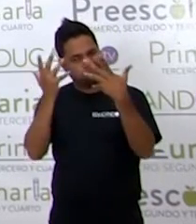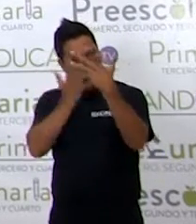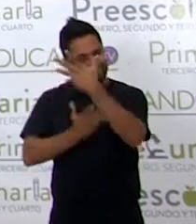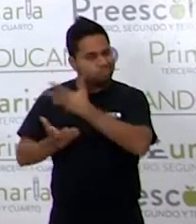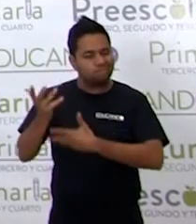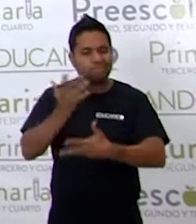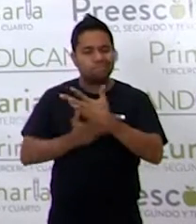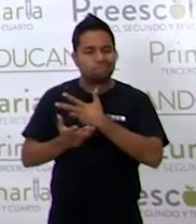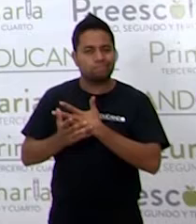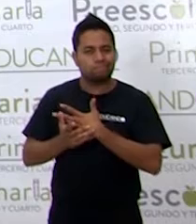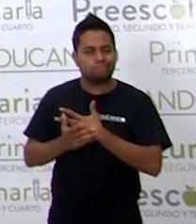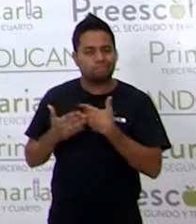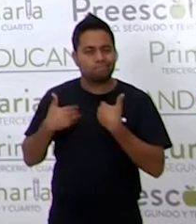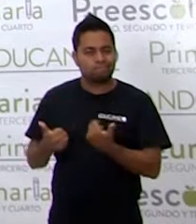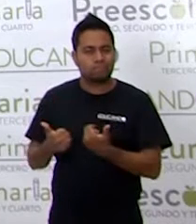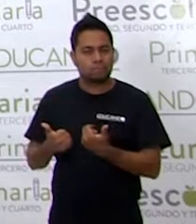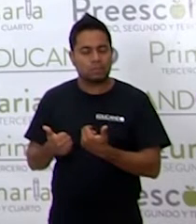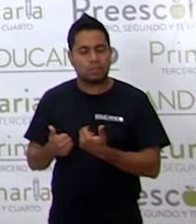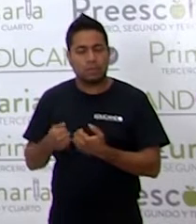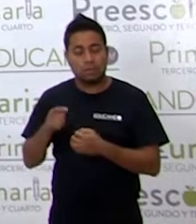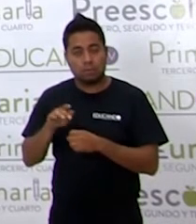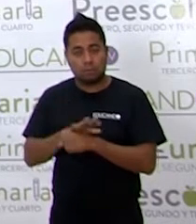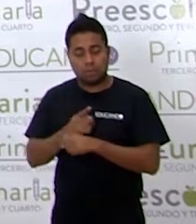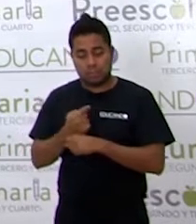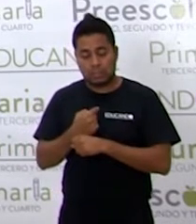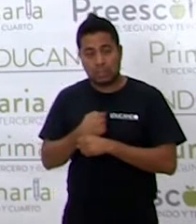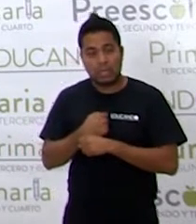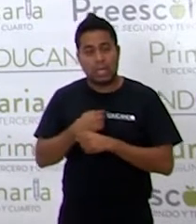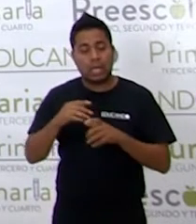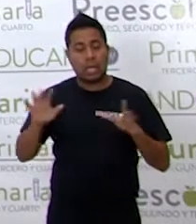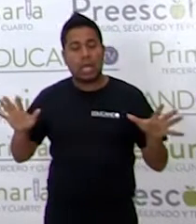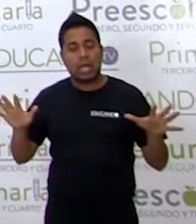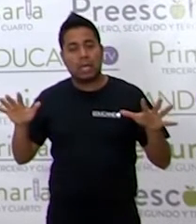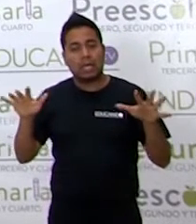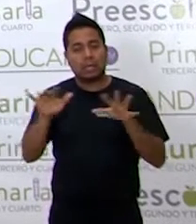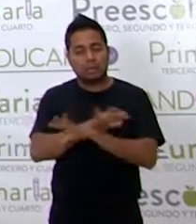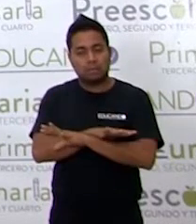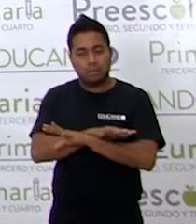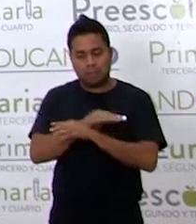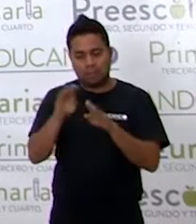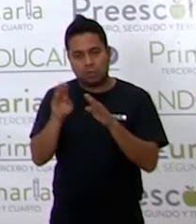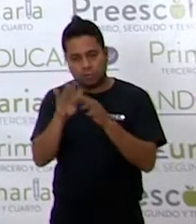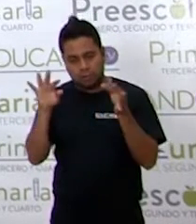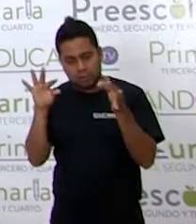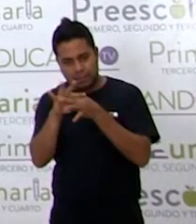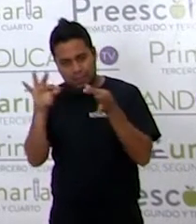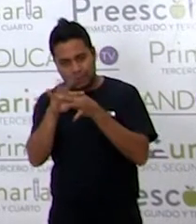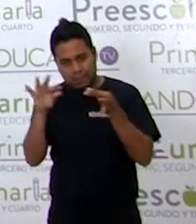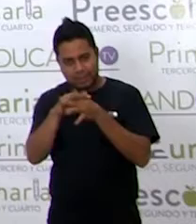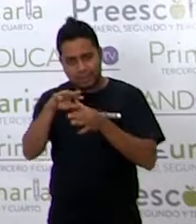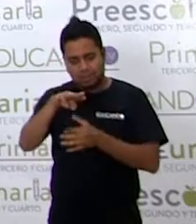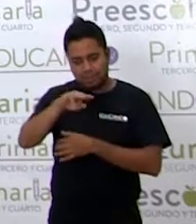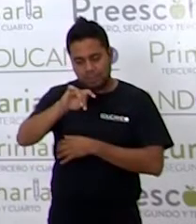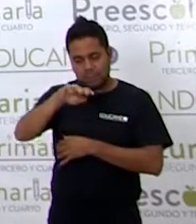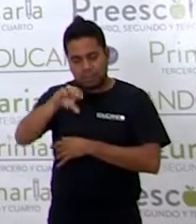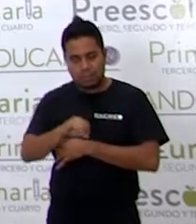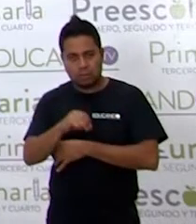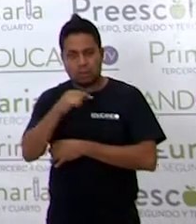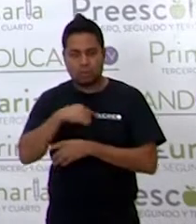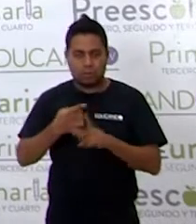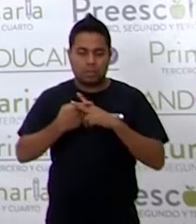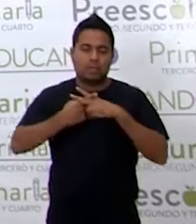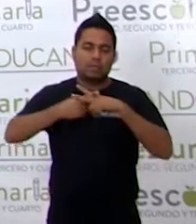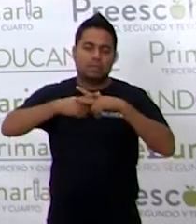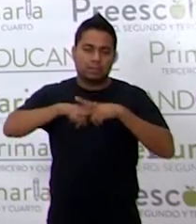¿Sabes por qué? Porque hemos cambiado la forma de contar el mito. Lo empezamos a contar.